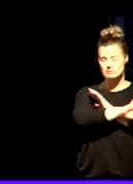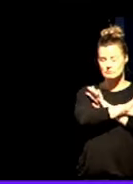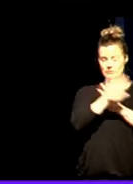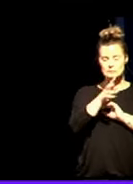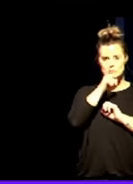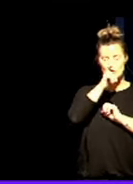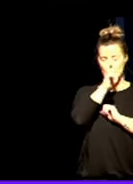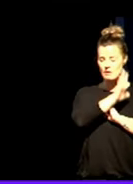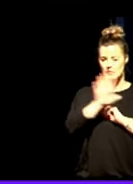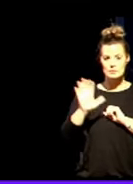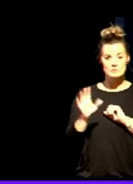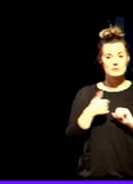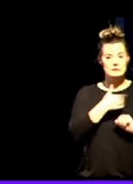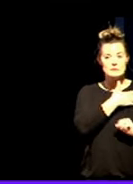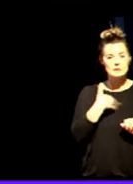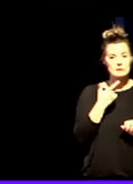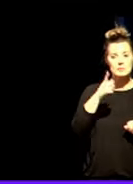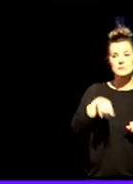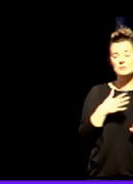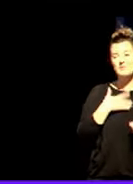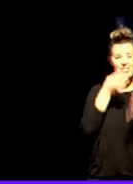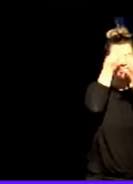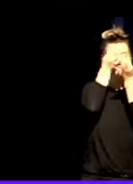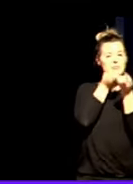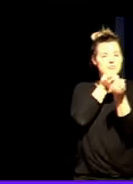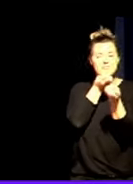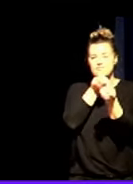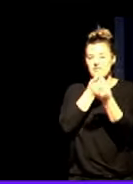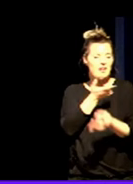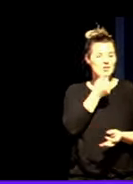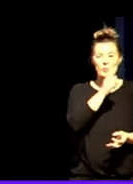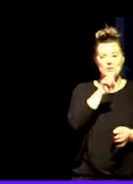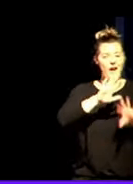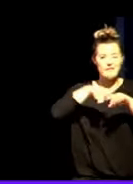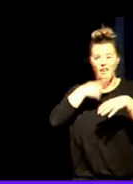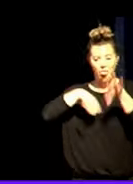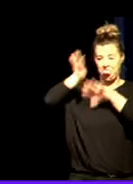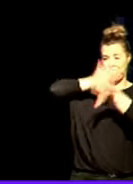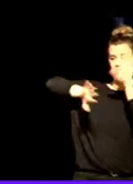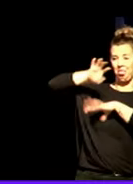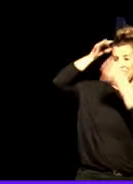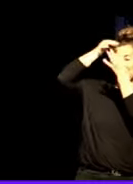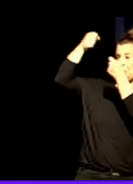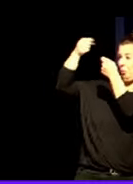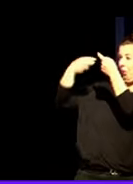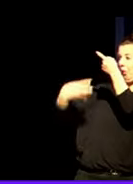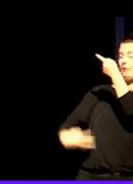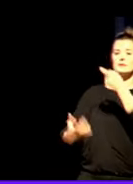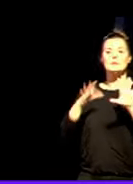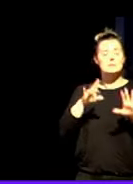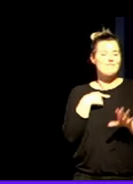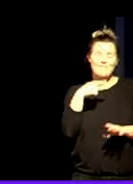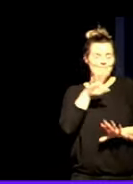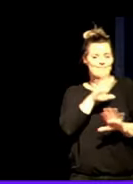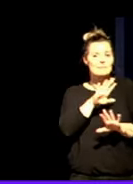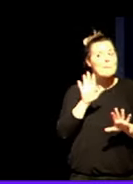Quería también, no me gusta mucho dar mucha información, muchos datos, porque nos perdemos, y no quiero correr ese riesgo. Pero quiero transmitir una